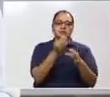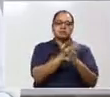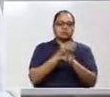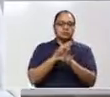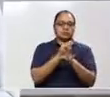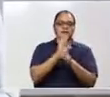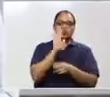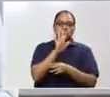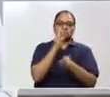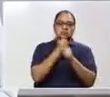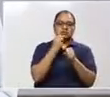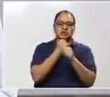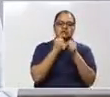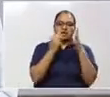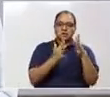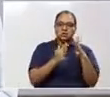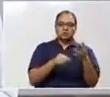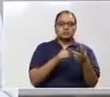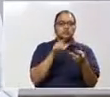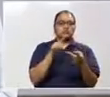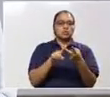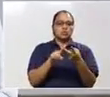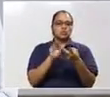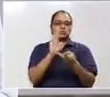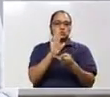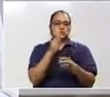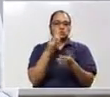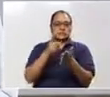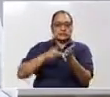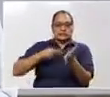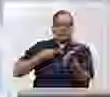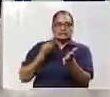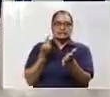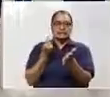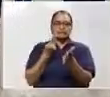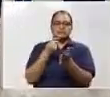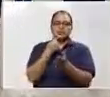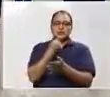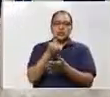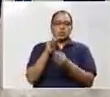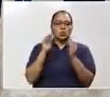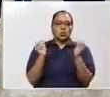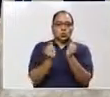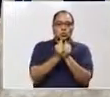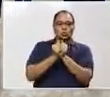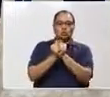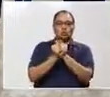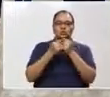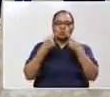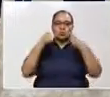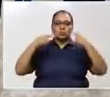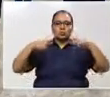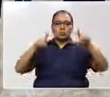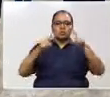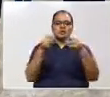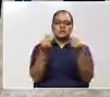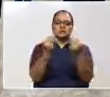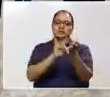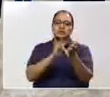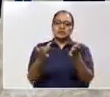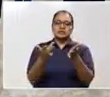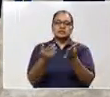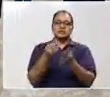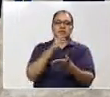empleos, sus ingresos. Juntos saldremos adelante. Muchas gracias